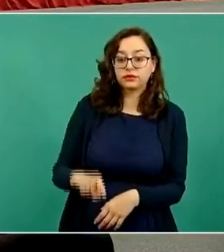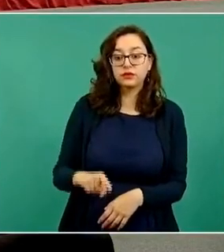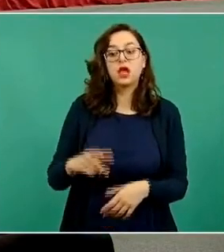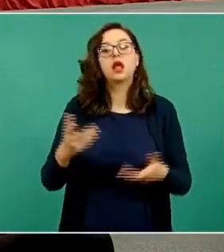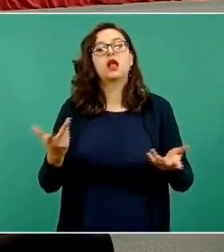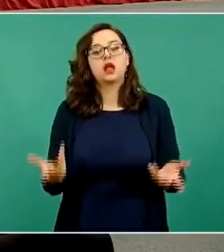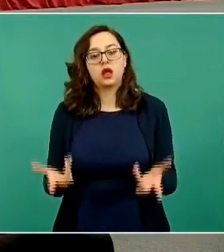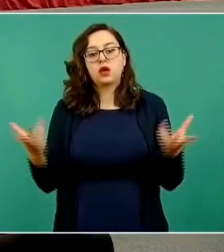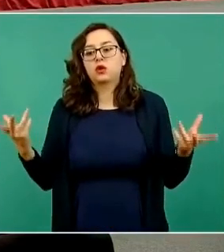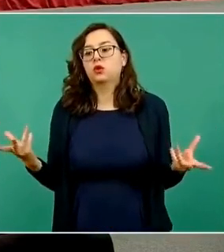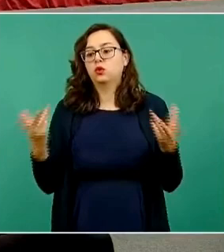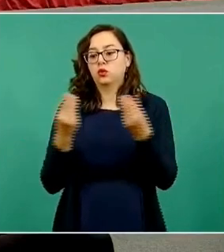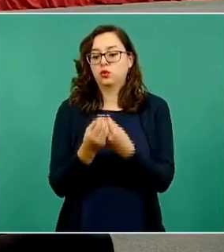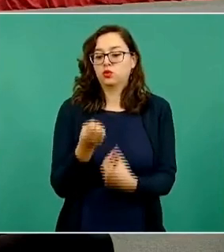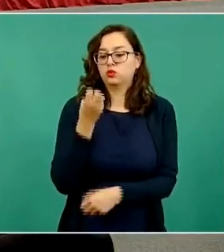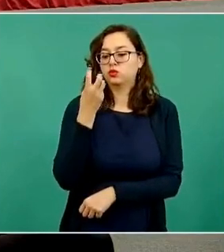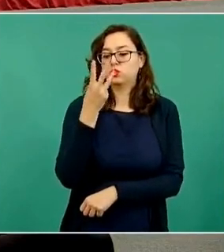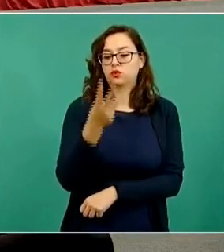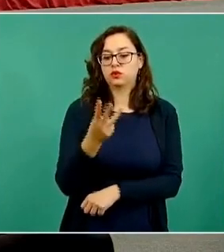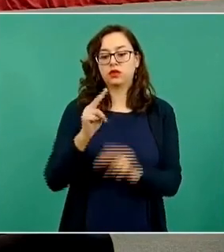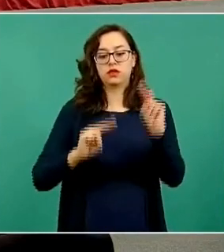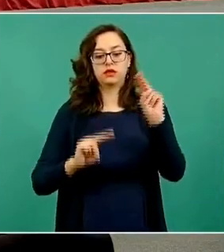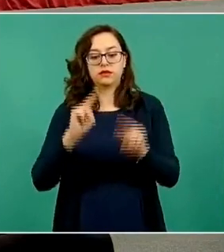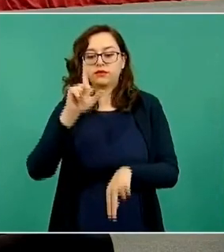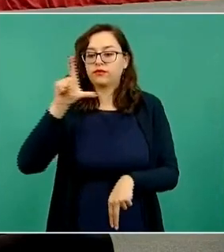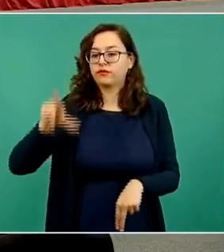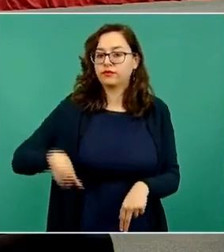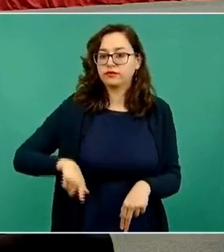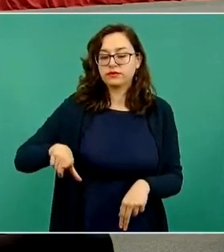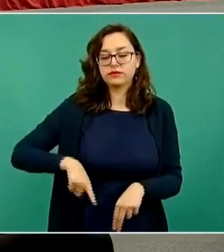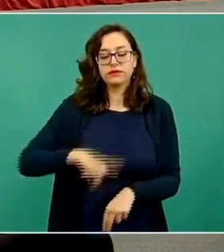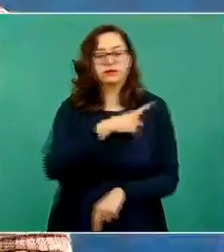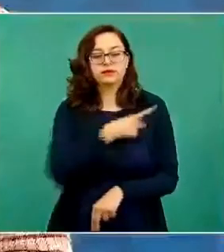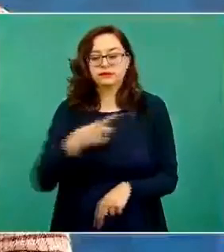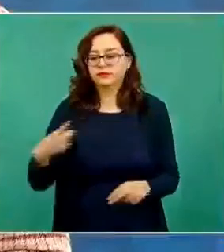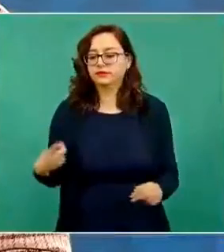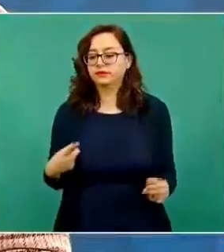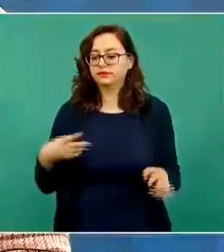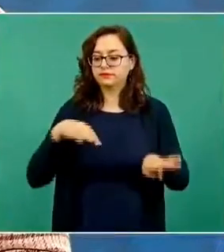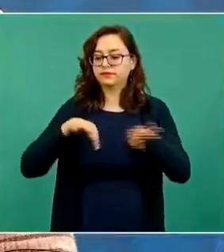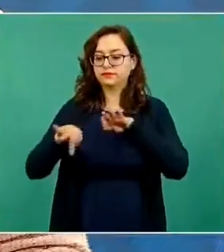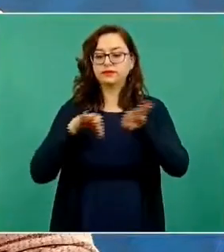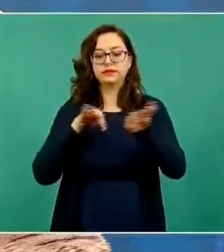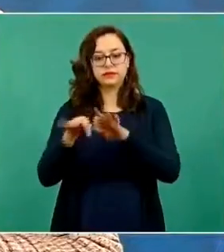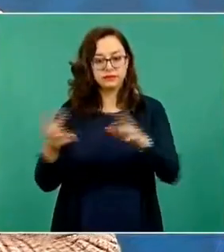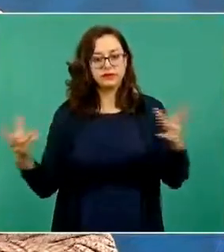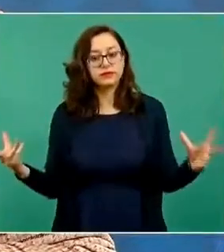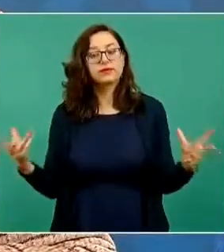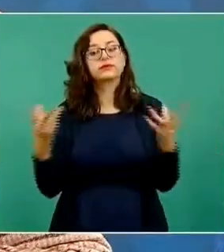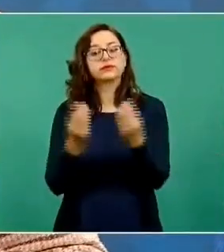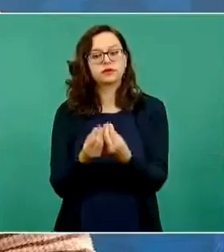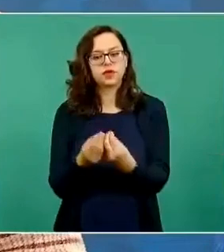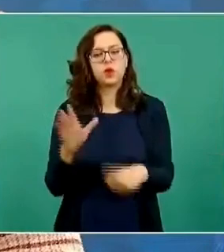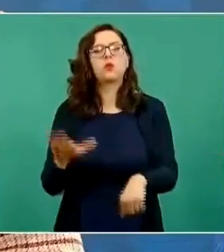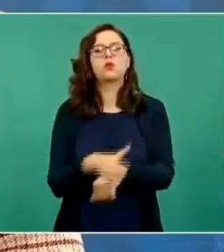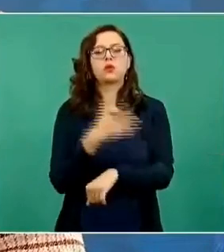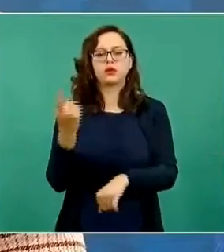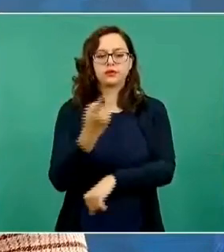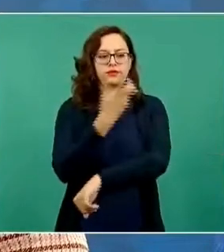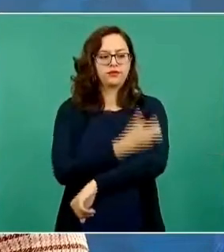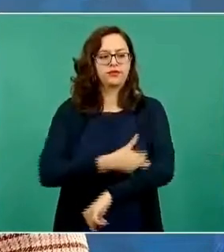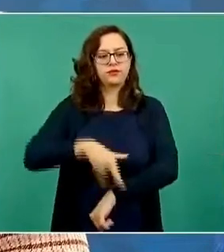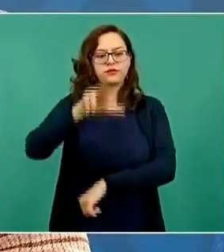colaboración de los tres órdenes de gobierno. La coordinación hace posible articular la